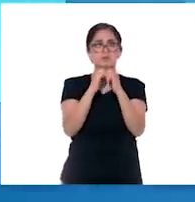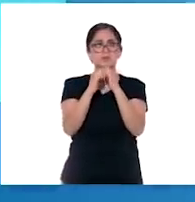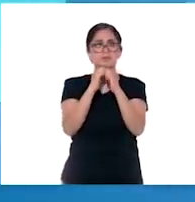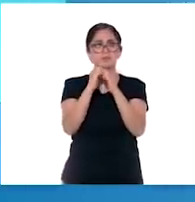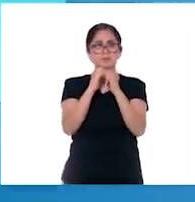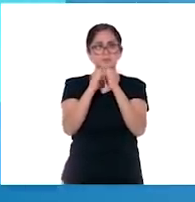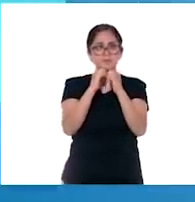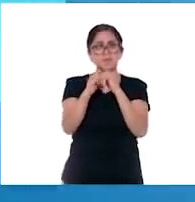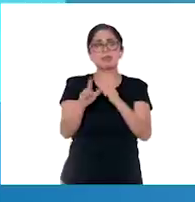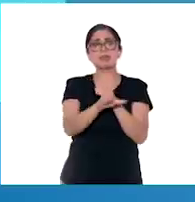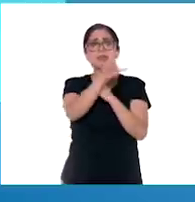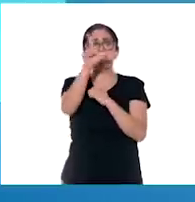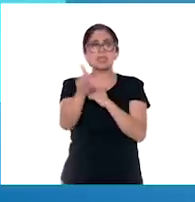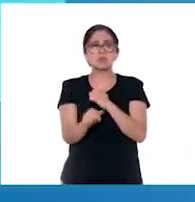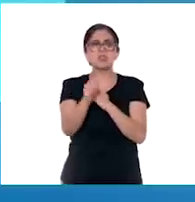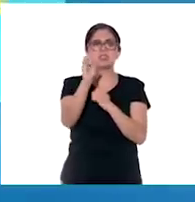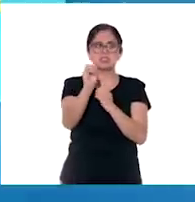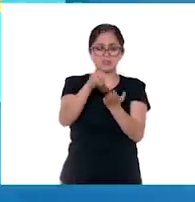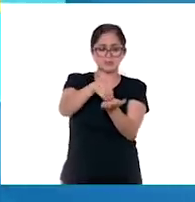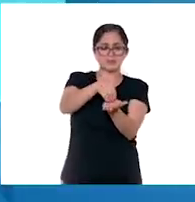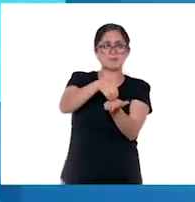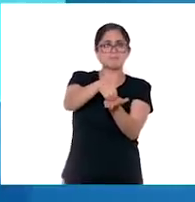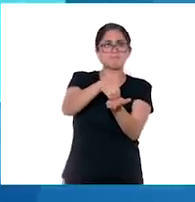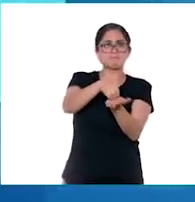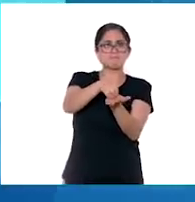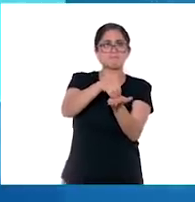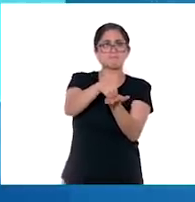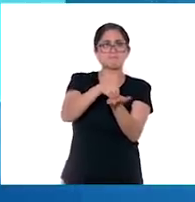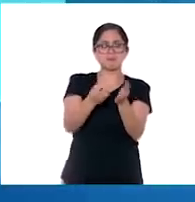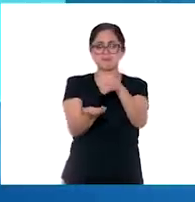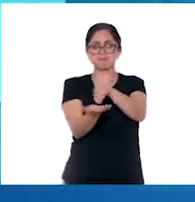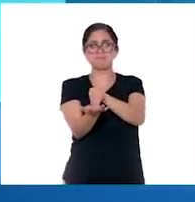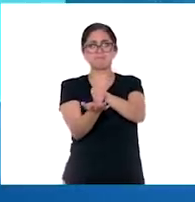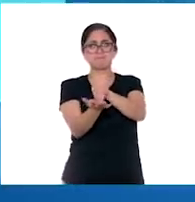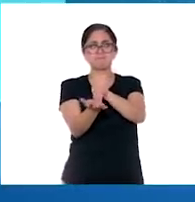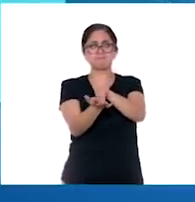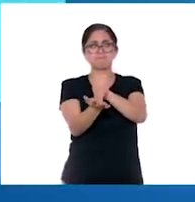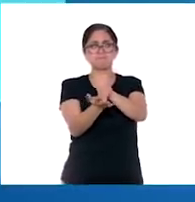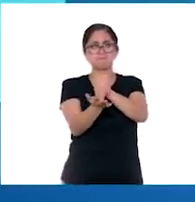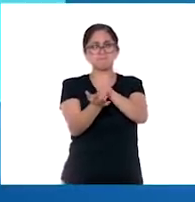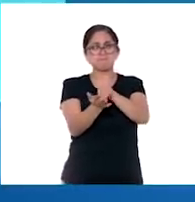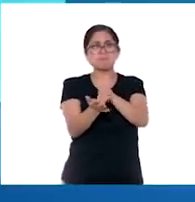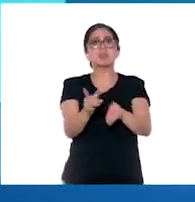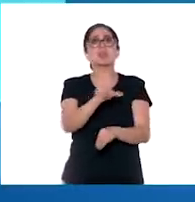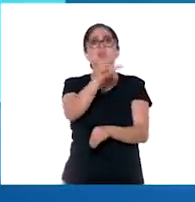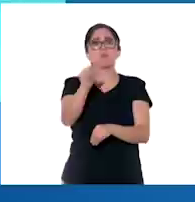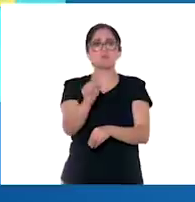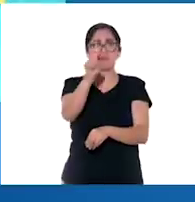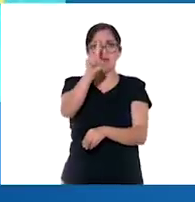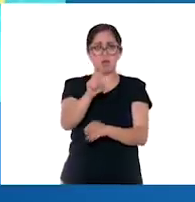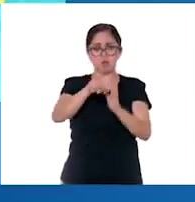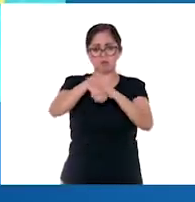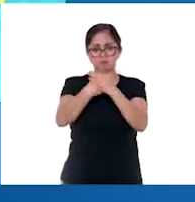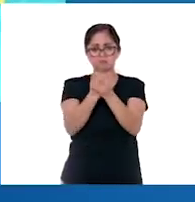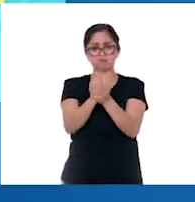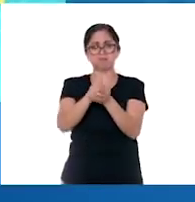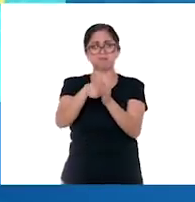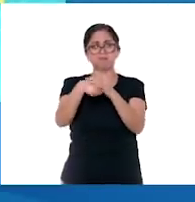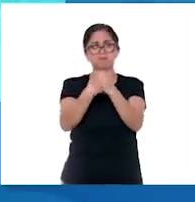Ahora, haz como que rasguñas la palma de tus manos para lavar tus uñas. Enjuaga tus manos con agua.